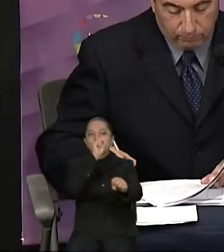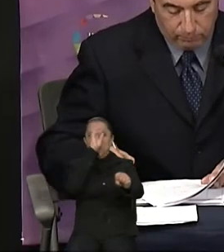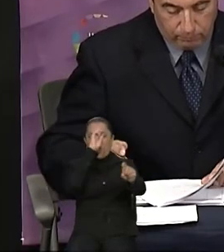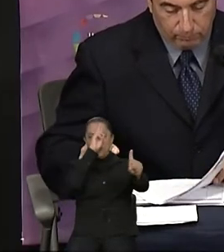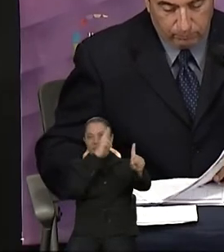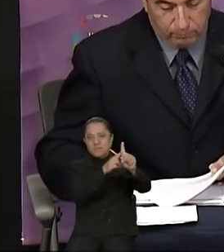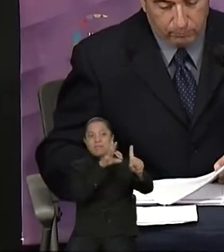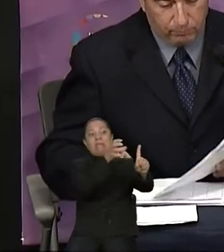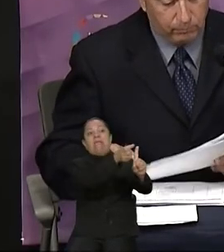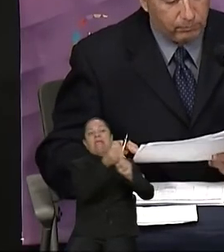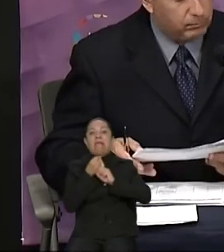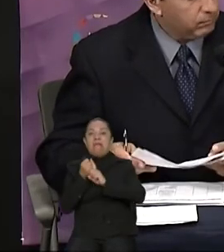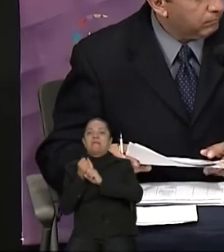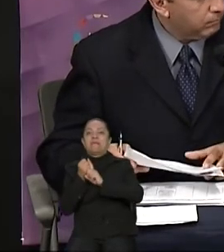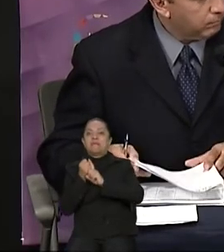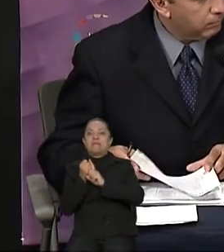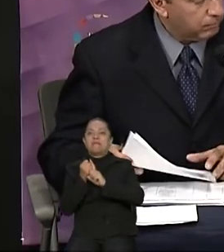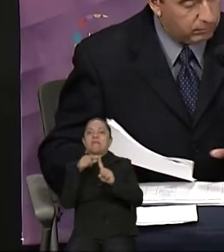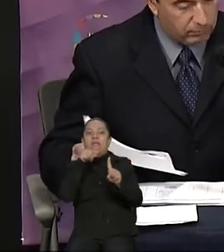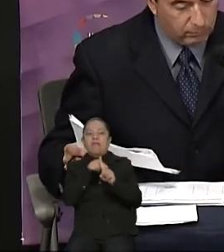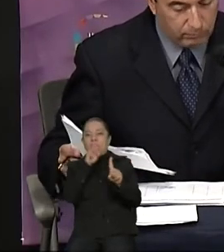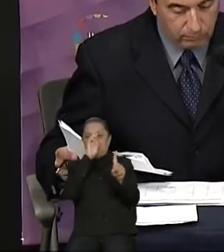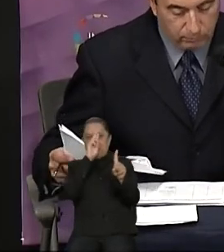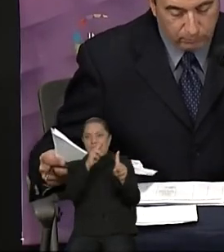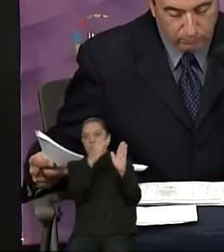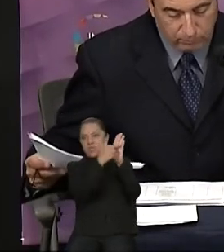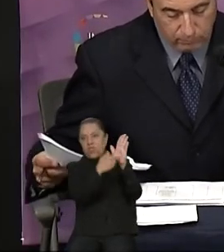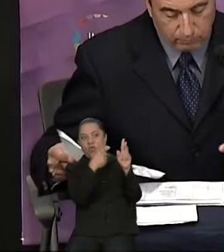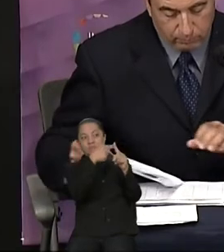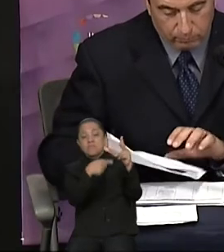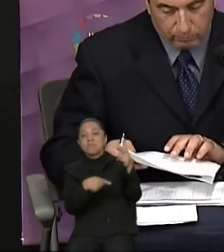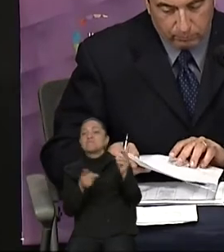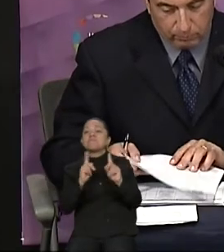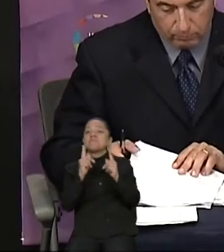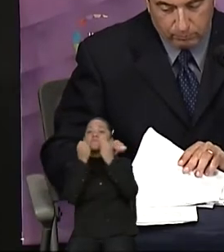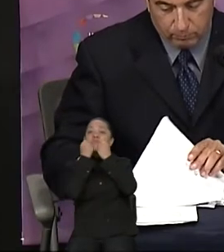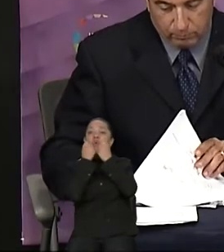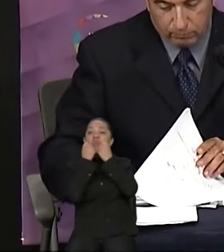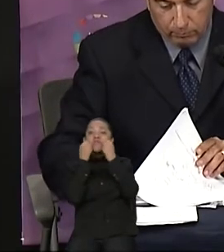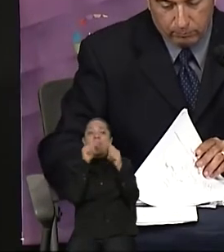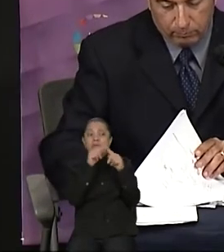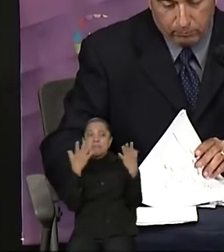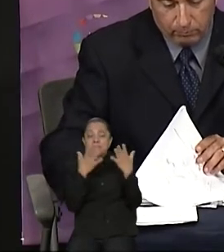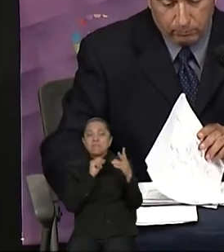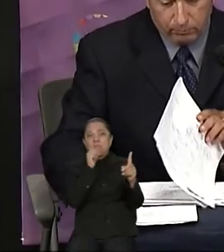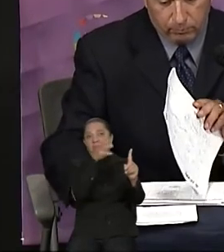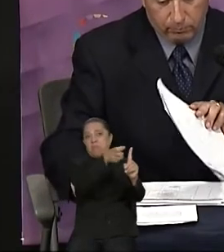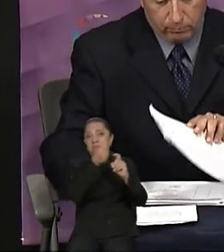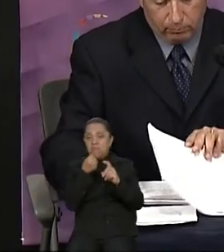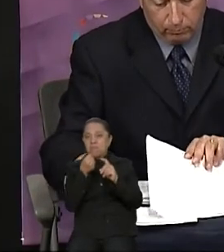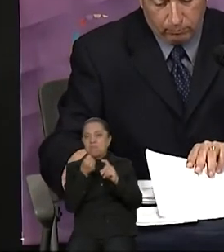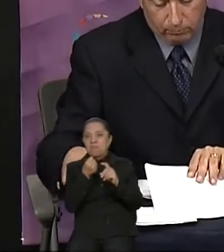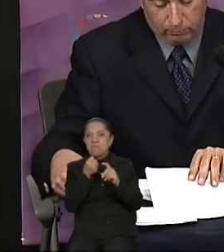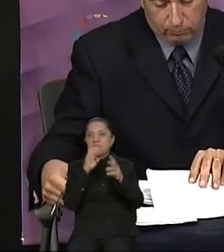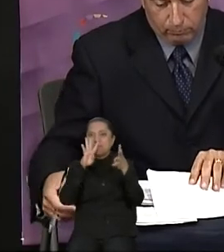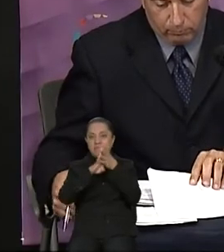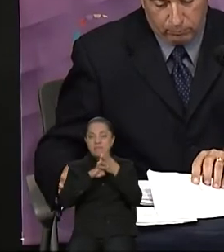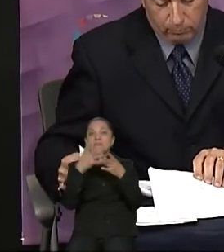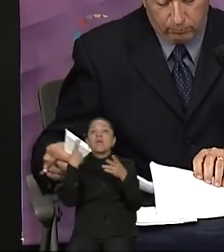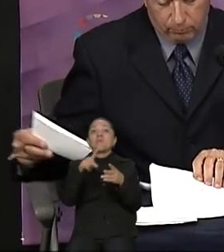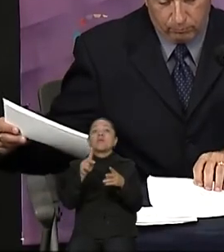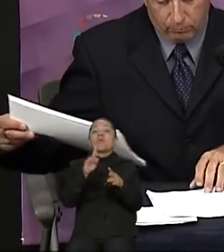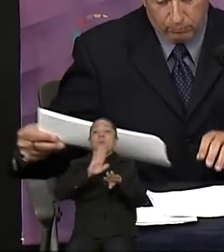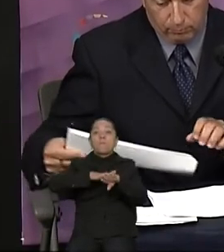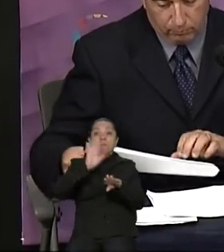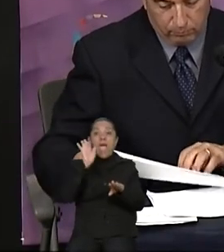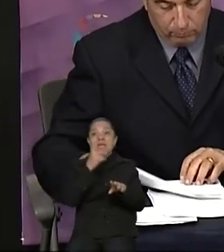autoridad señalada como presunta responsable de estos agravios es la Comisión Estatal de Seguridad Pública de Morelos.